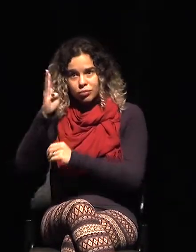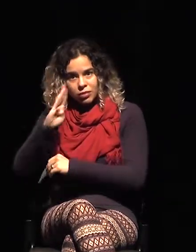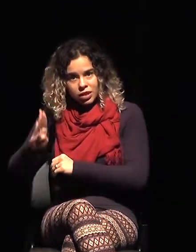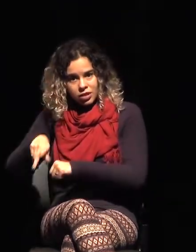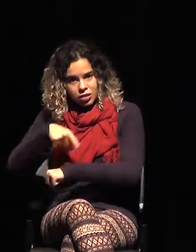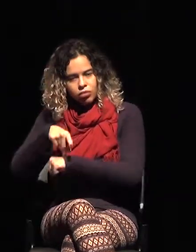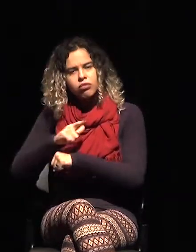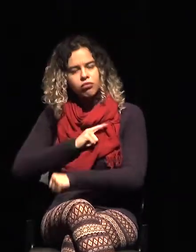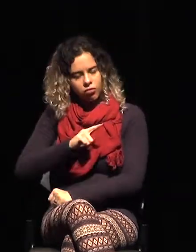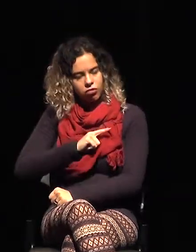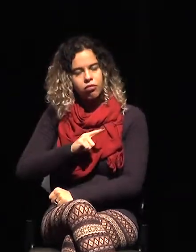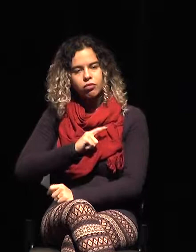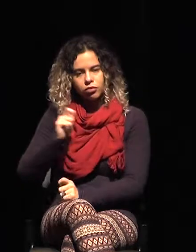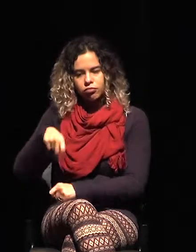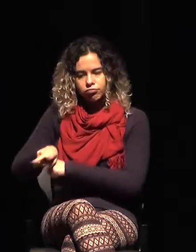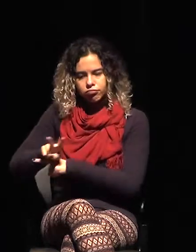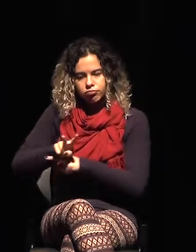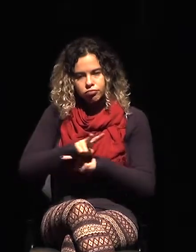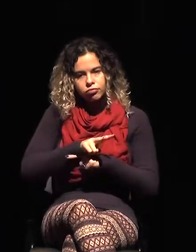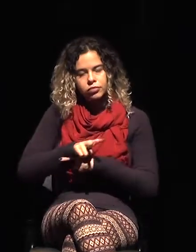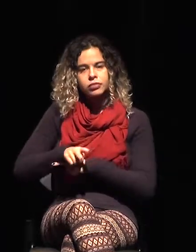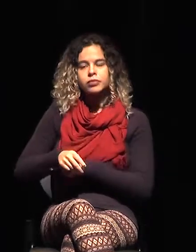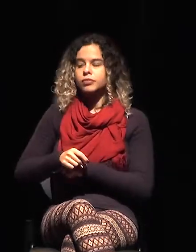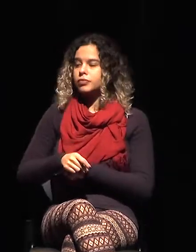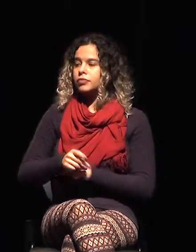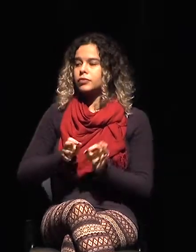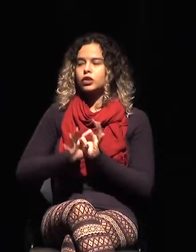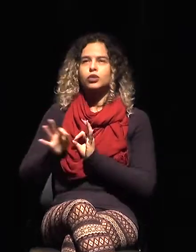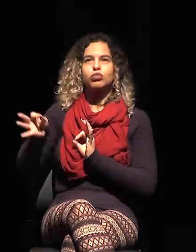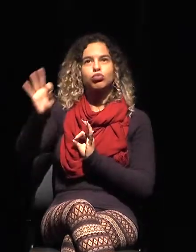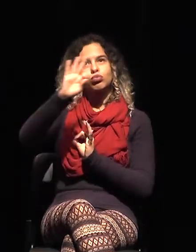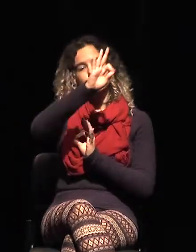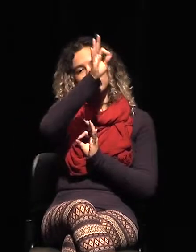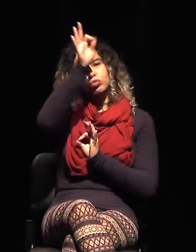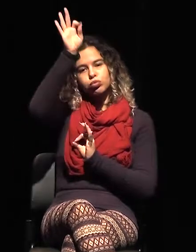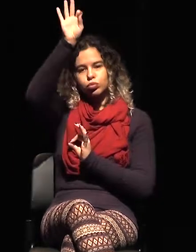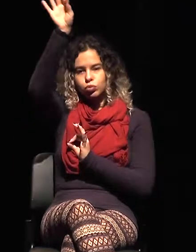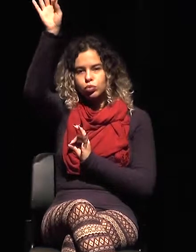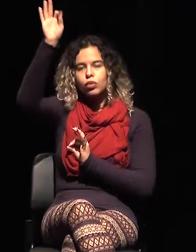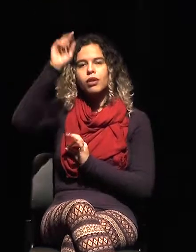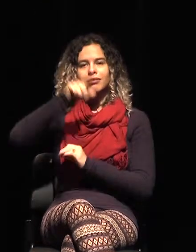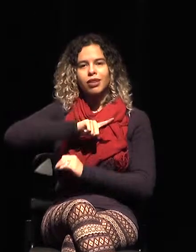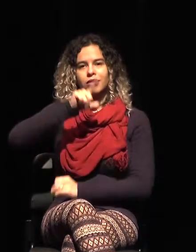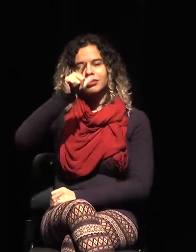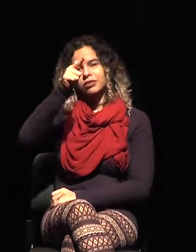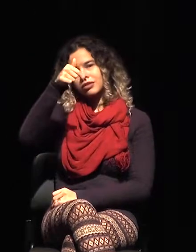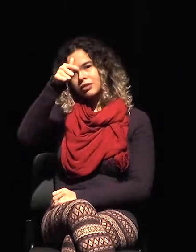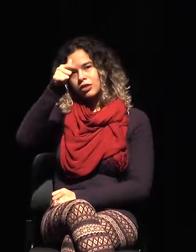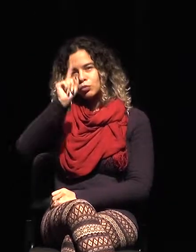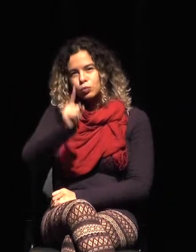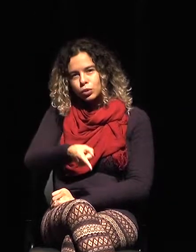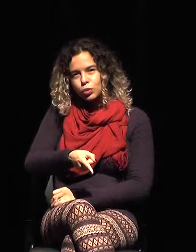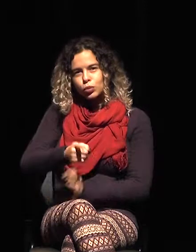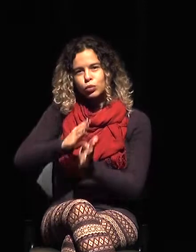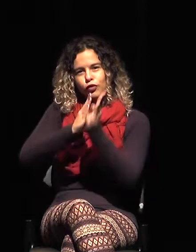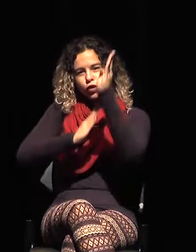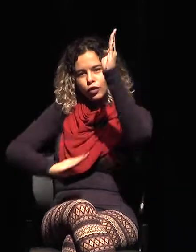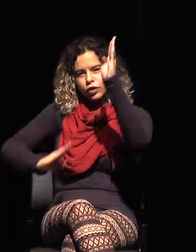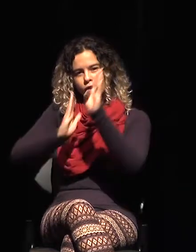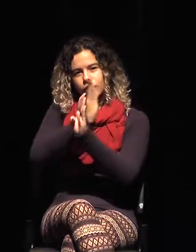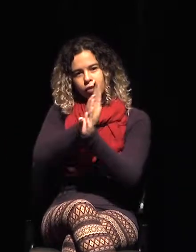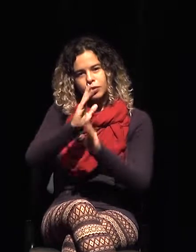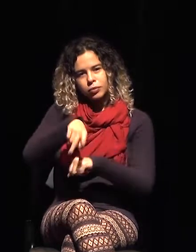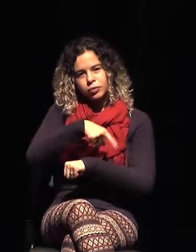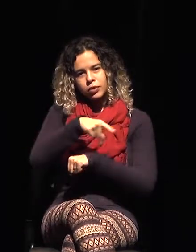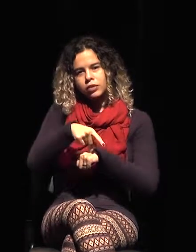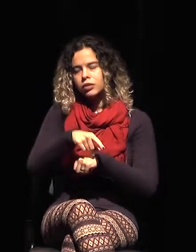los 17.000 kilómetros de frontera seca, sabemos que una forma de hacer ese combate es, sobre todo, con inteligencia y gestión